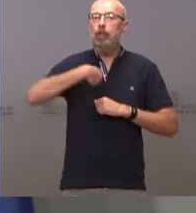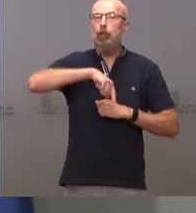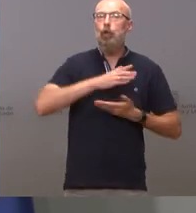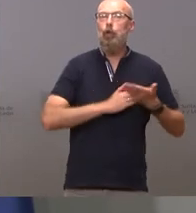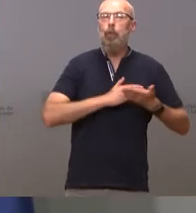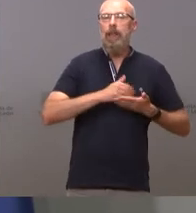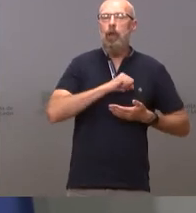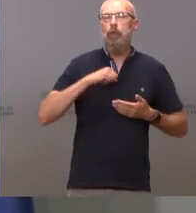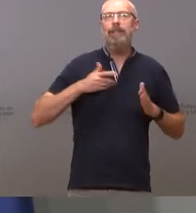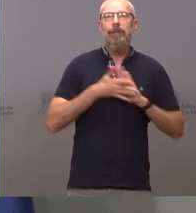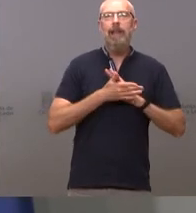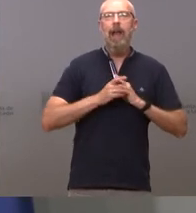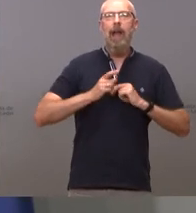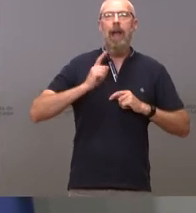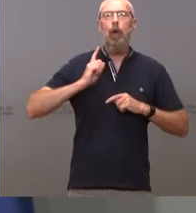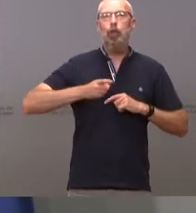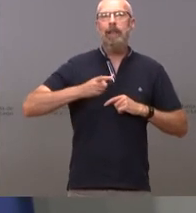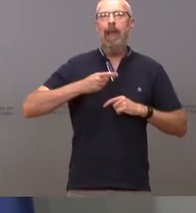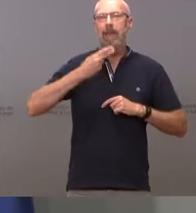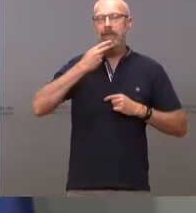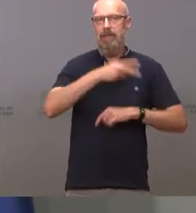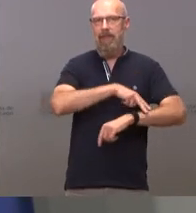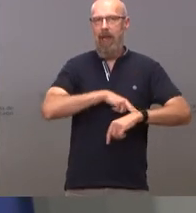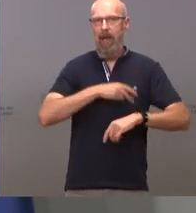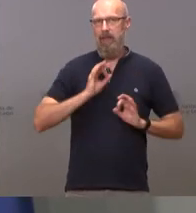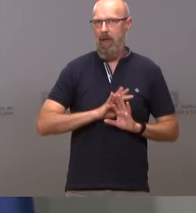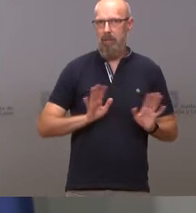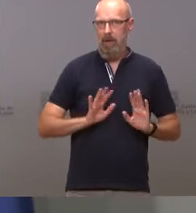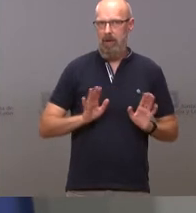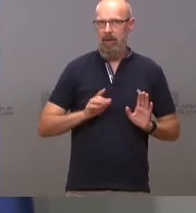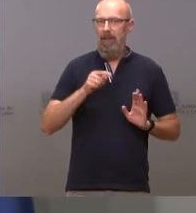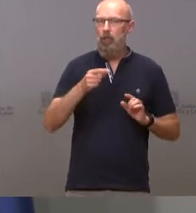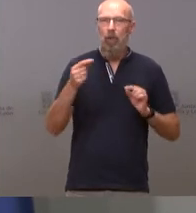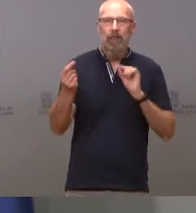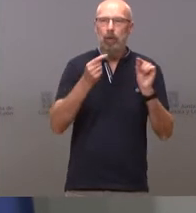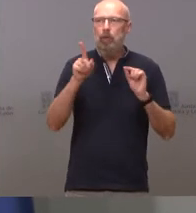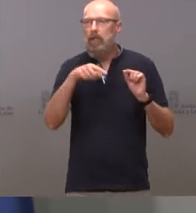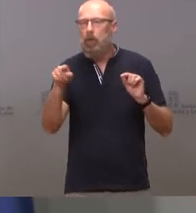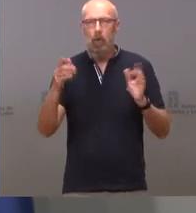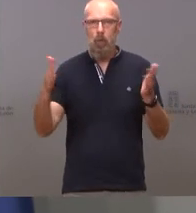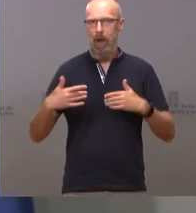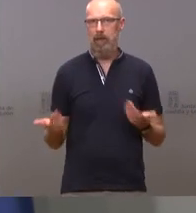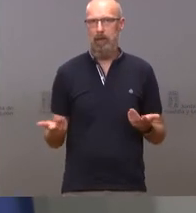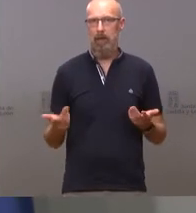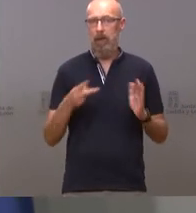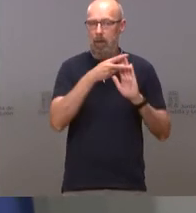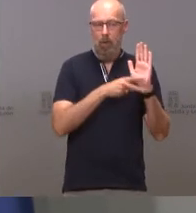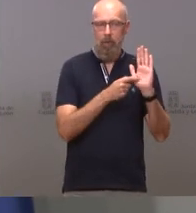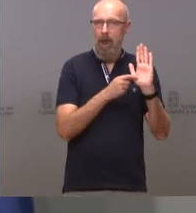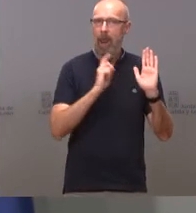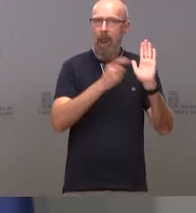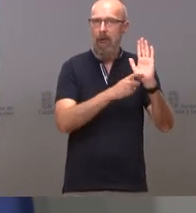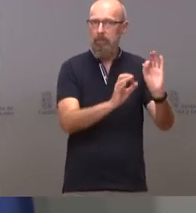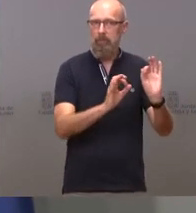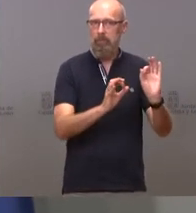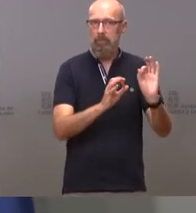eso no tiene discusión posible no tiene discusión posible es la norma es la ley la ley no se